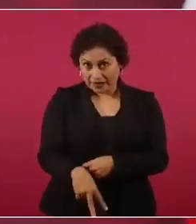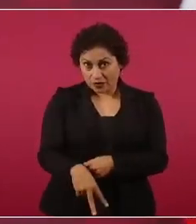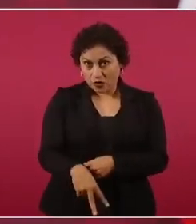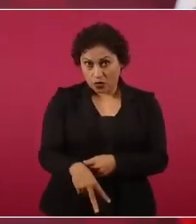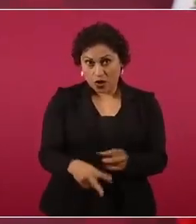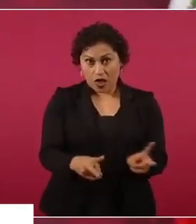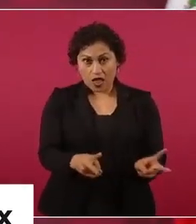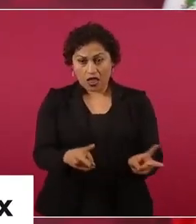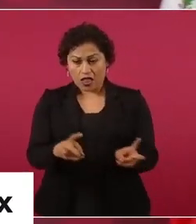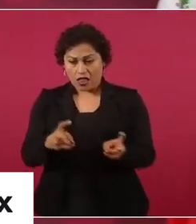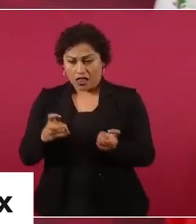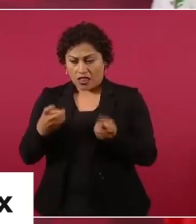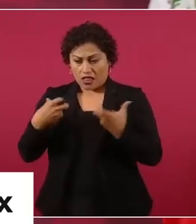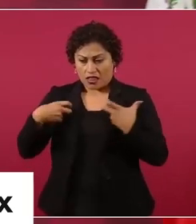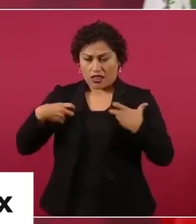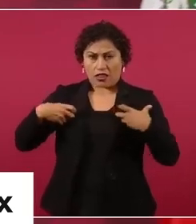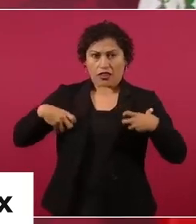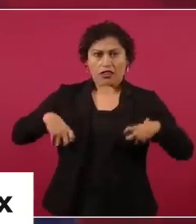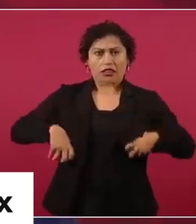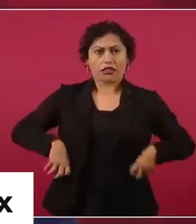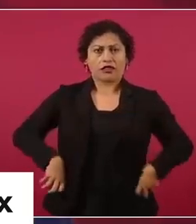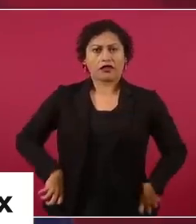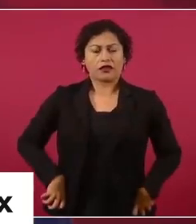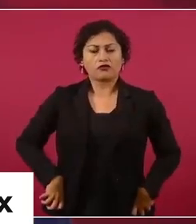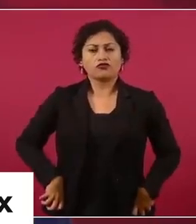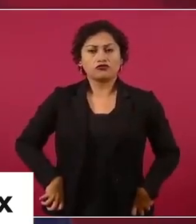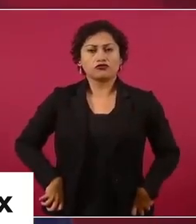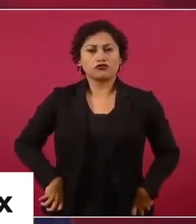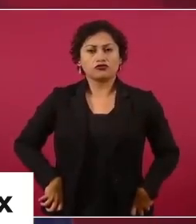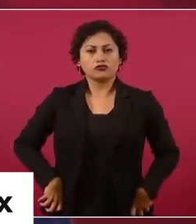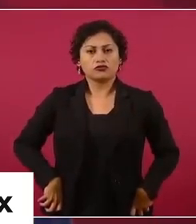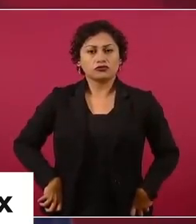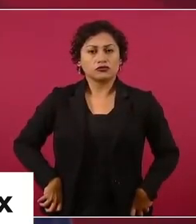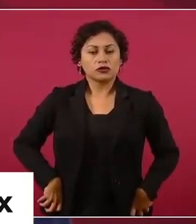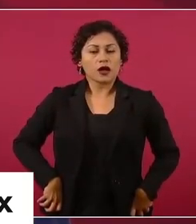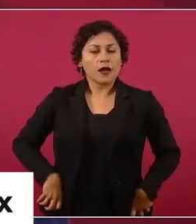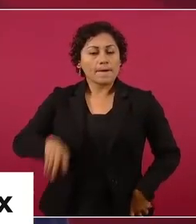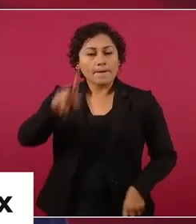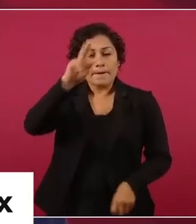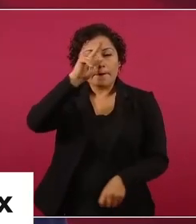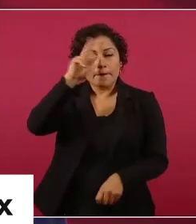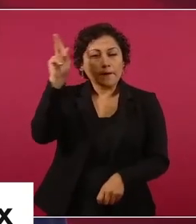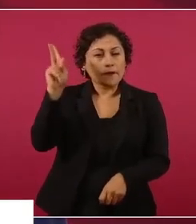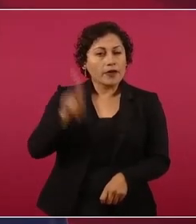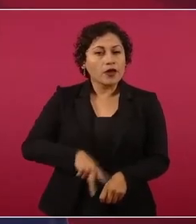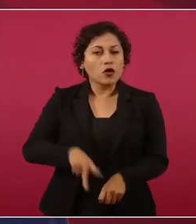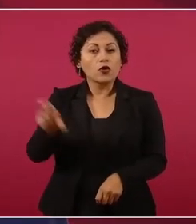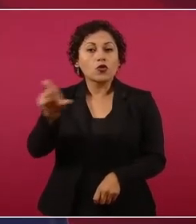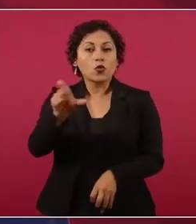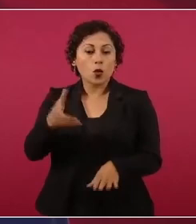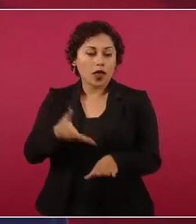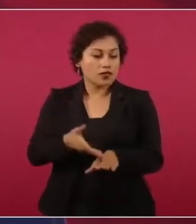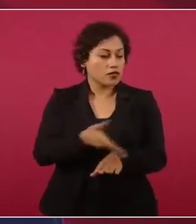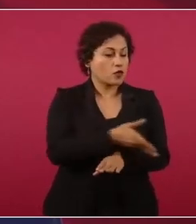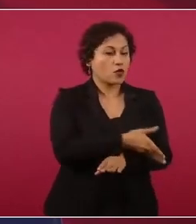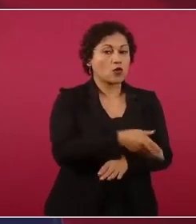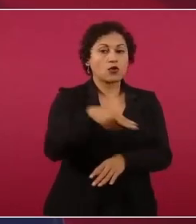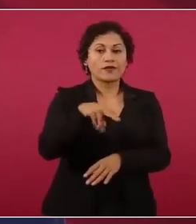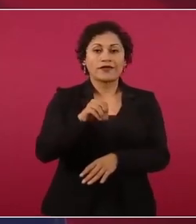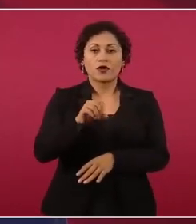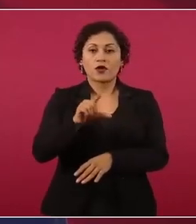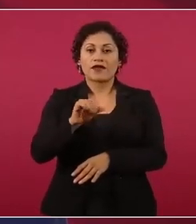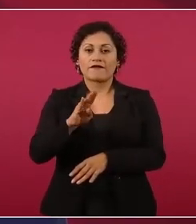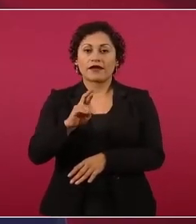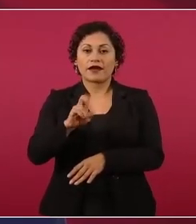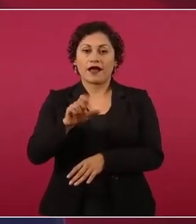como en el periodo neoliberal de 1983